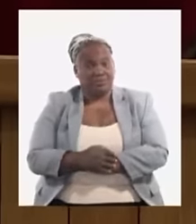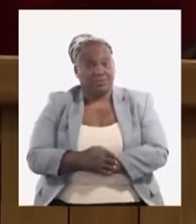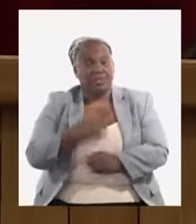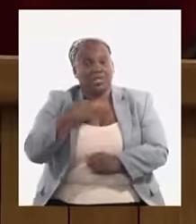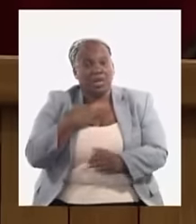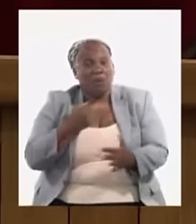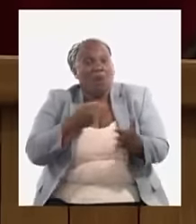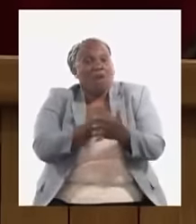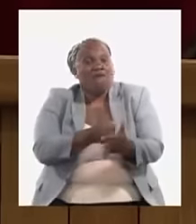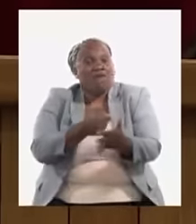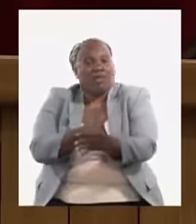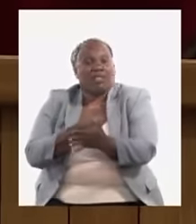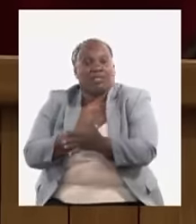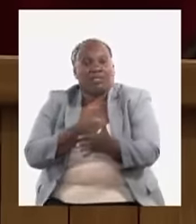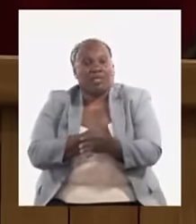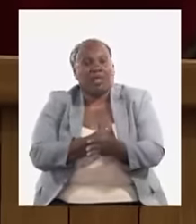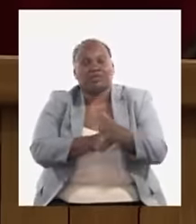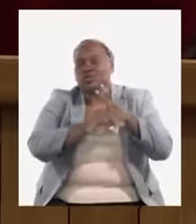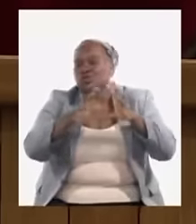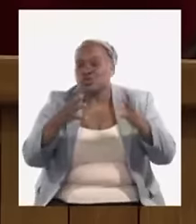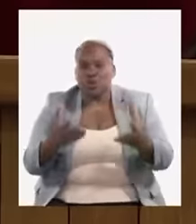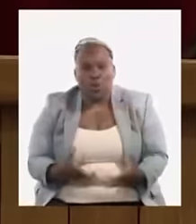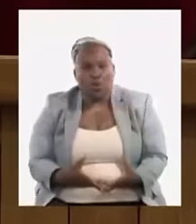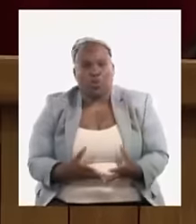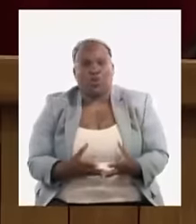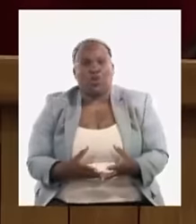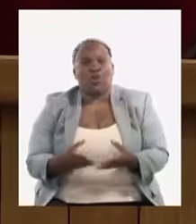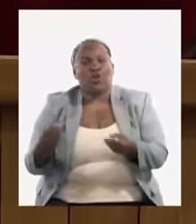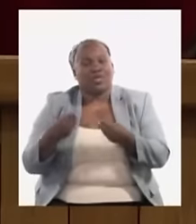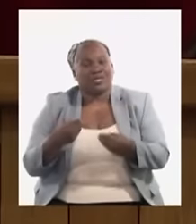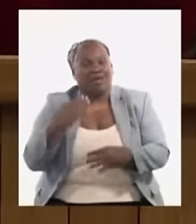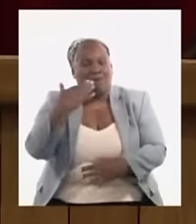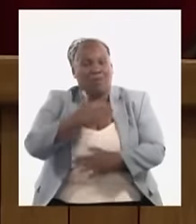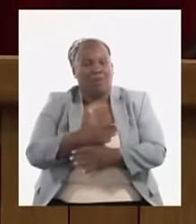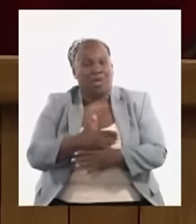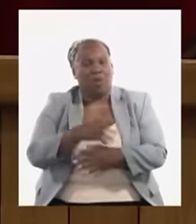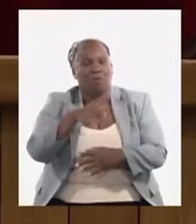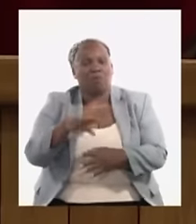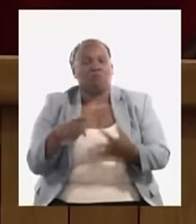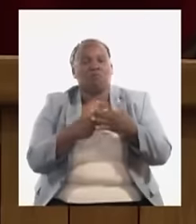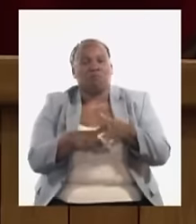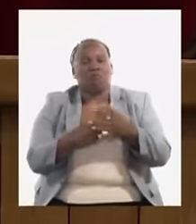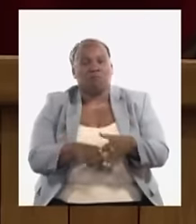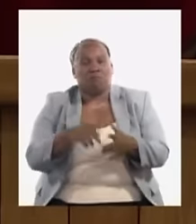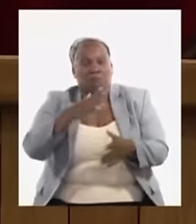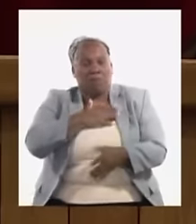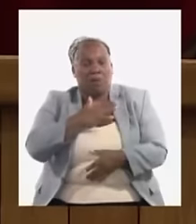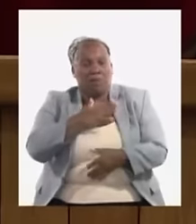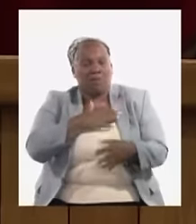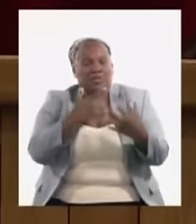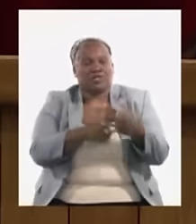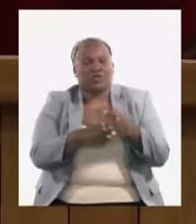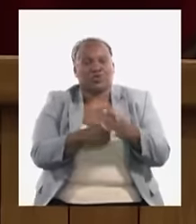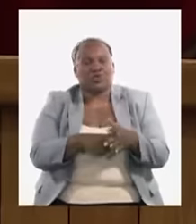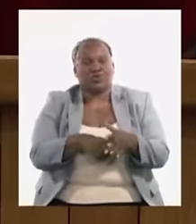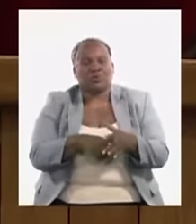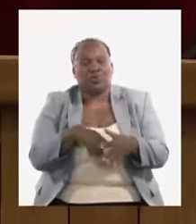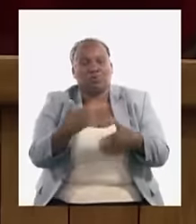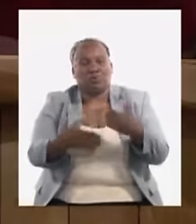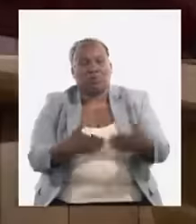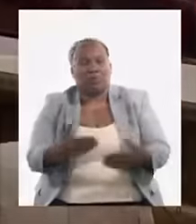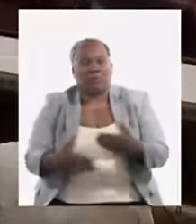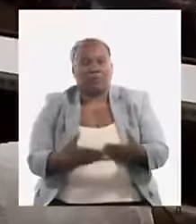enfrentar todo lo que se deriva de él y buscar soluciones propias a la solución de los problemas.